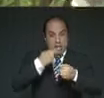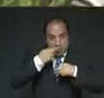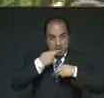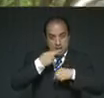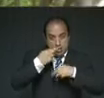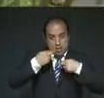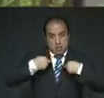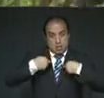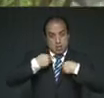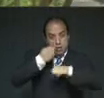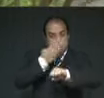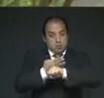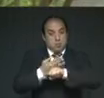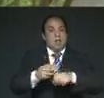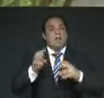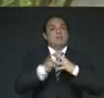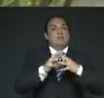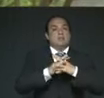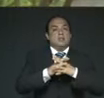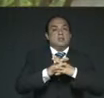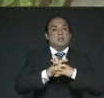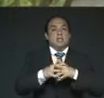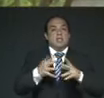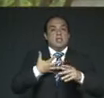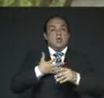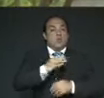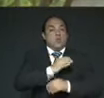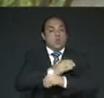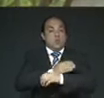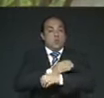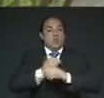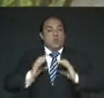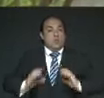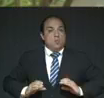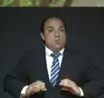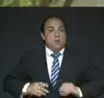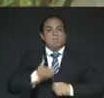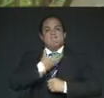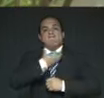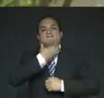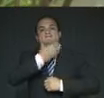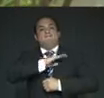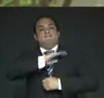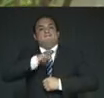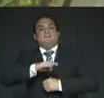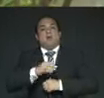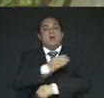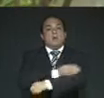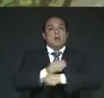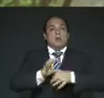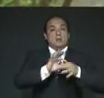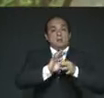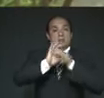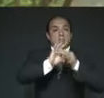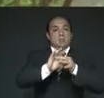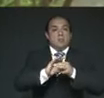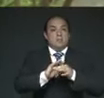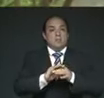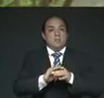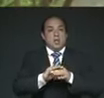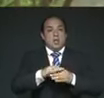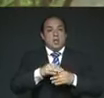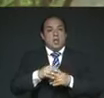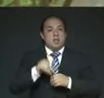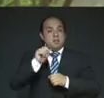sobre la memoria de los cuerpos ahogados de sus compañeros aliados, de civiles y de enemigos, todos muertos